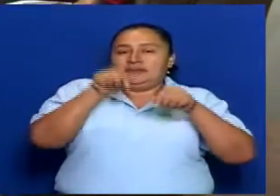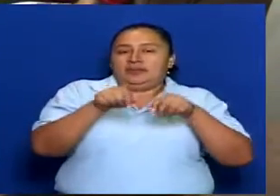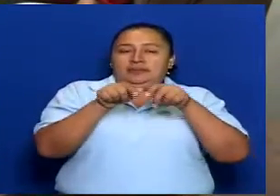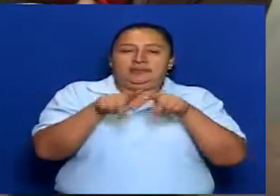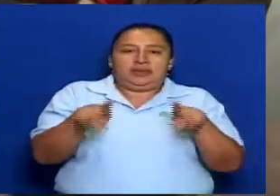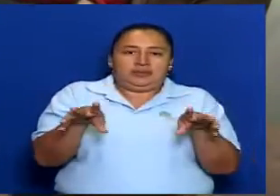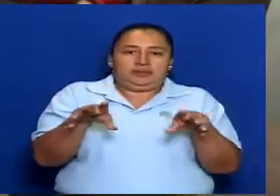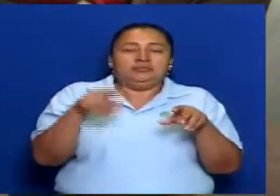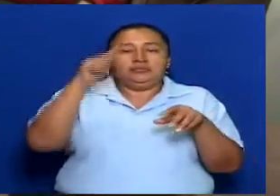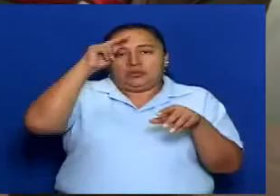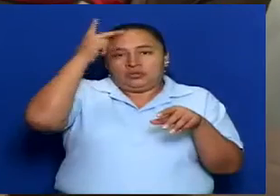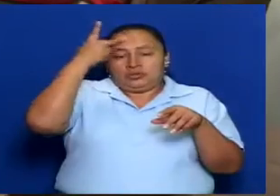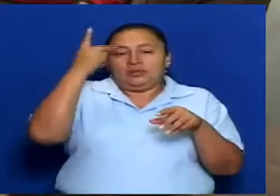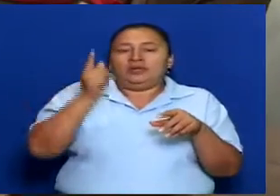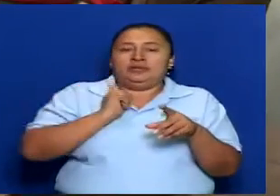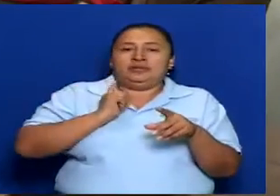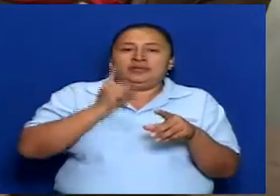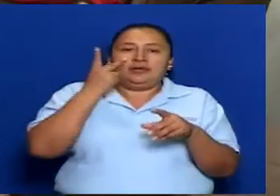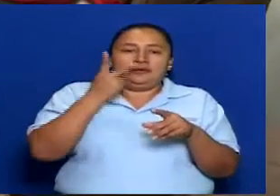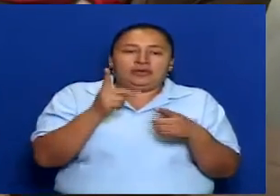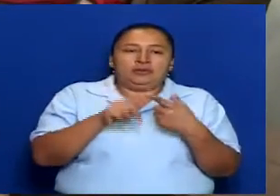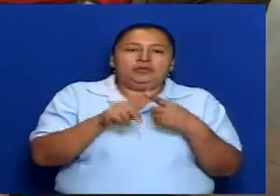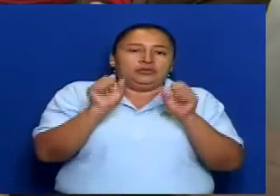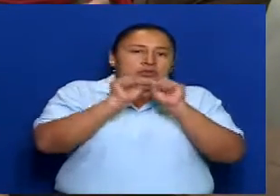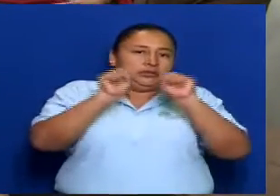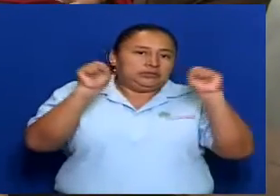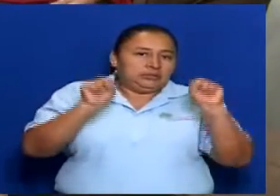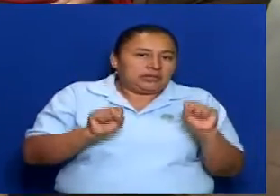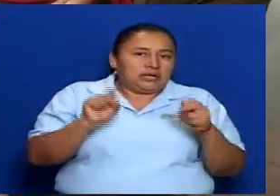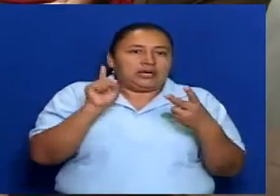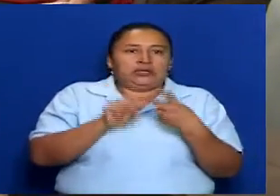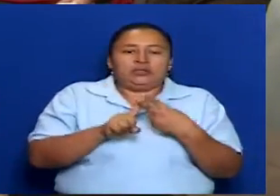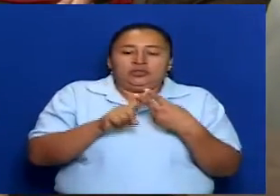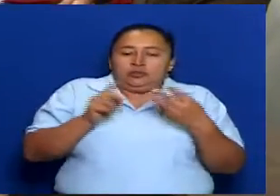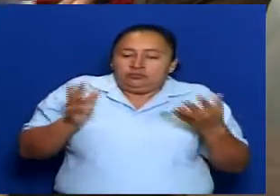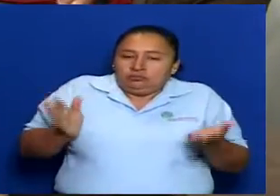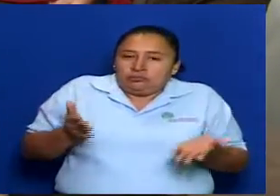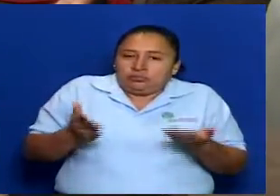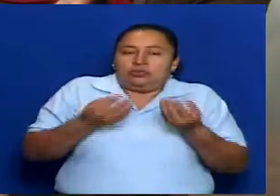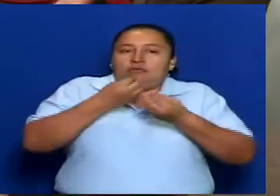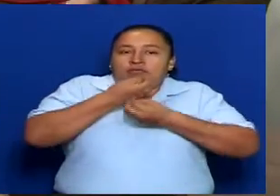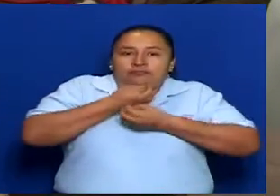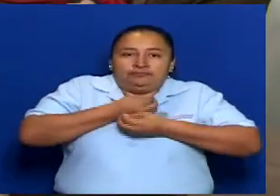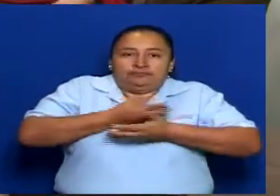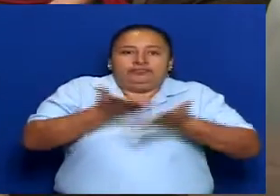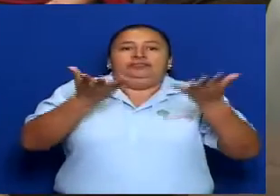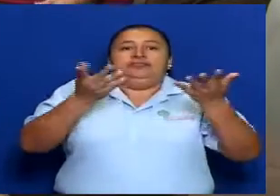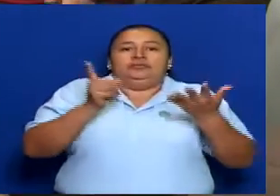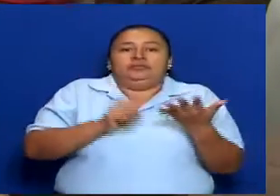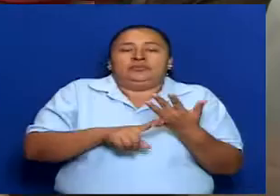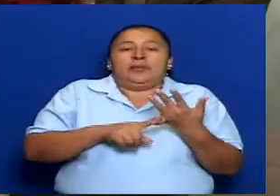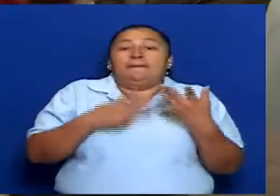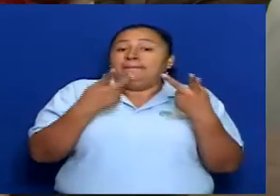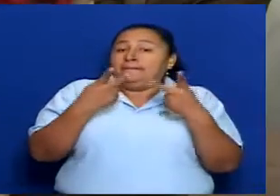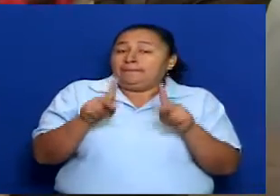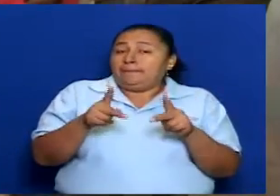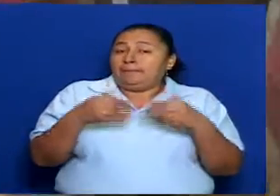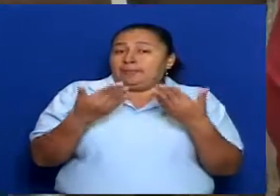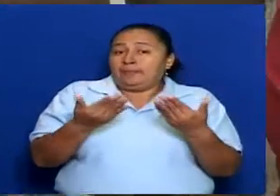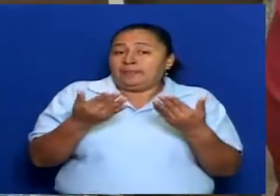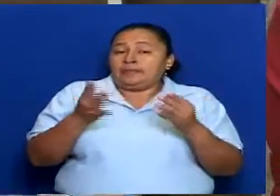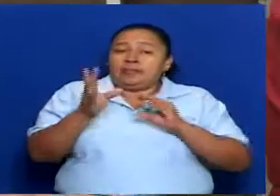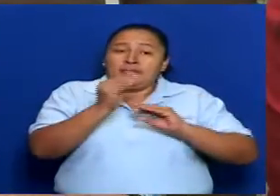ahí donde dije que tiene que ver con capacitación, promoción, divulgación, pero también,